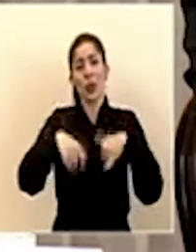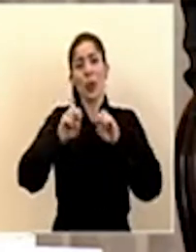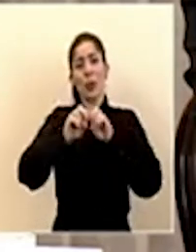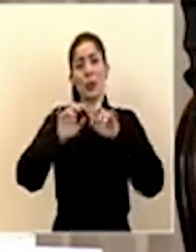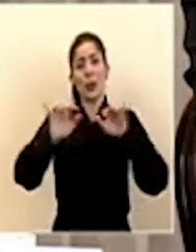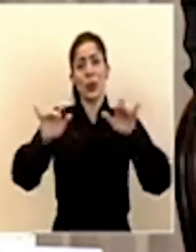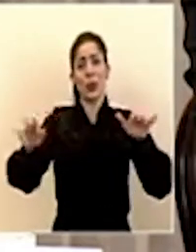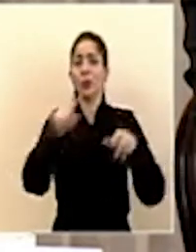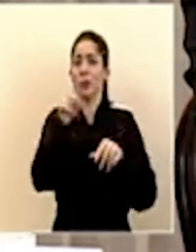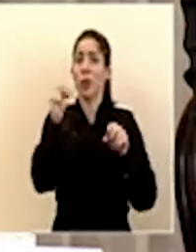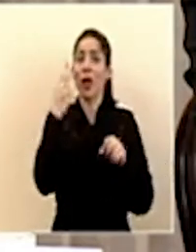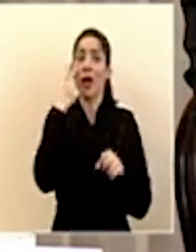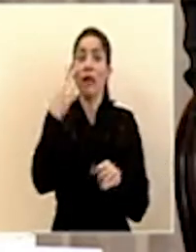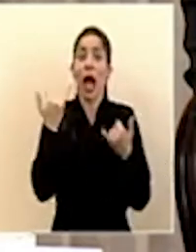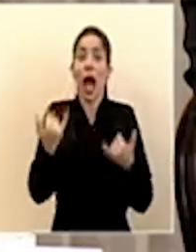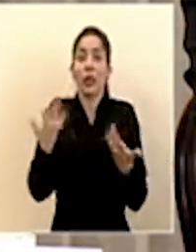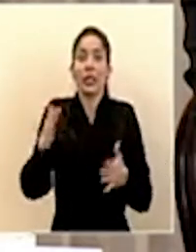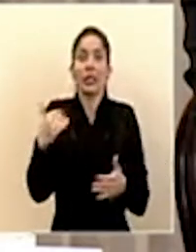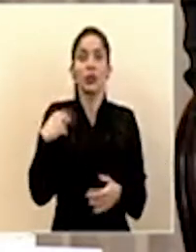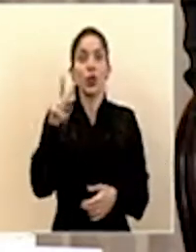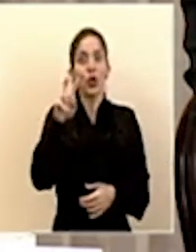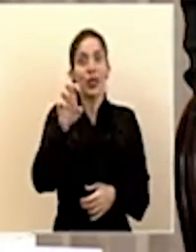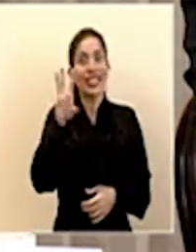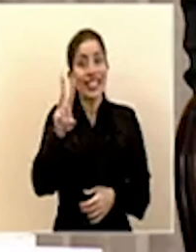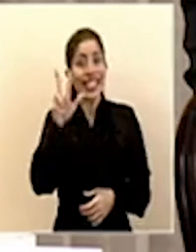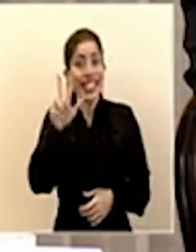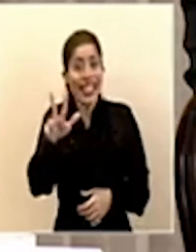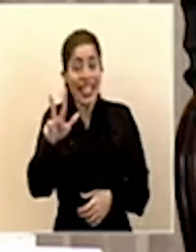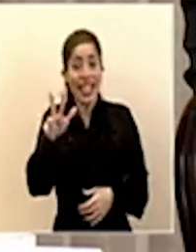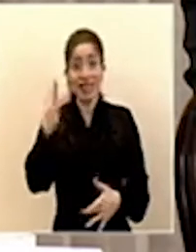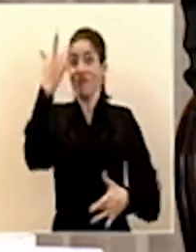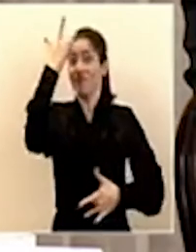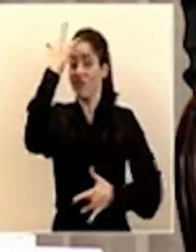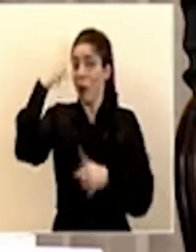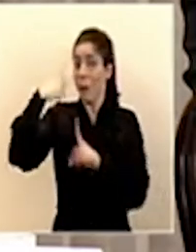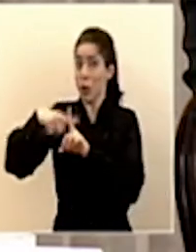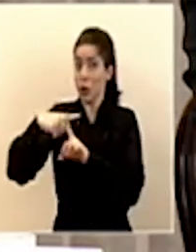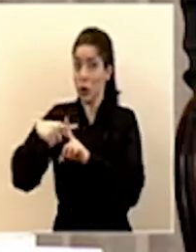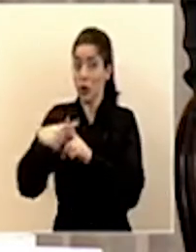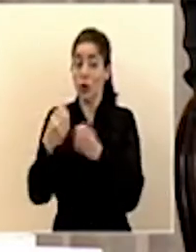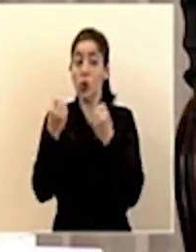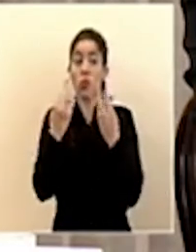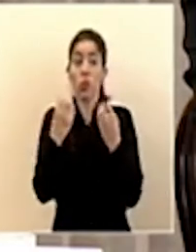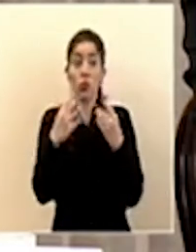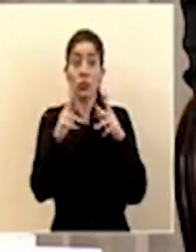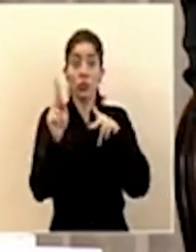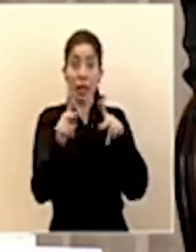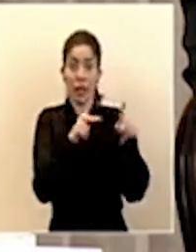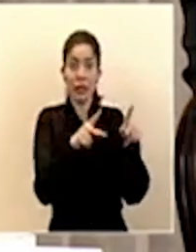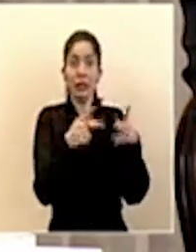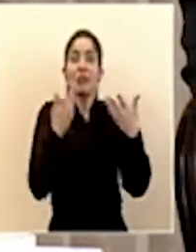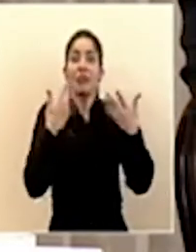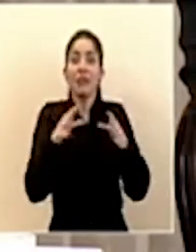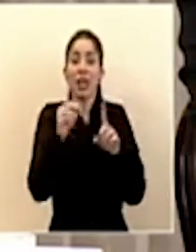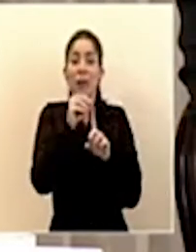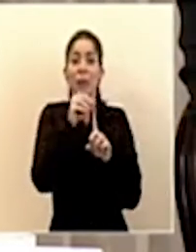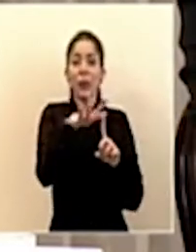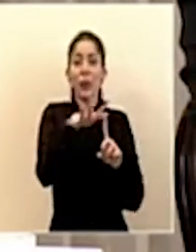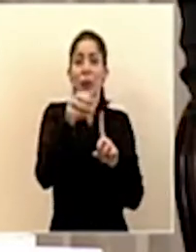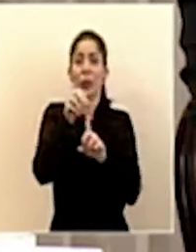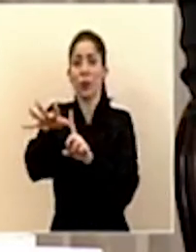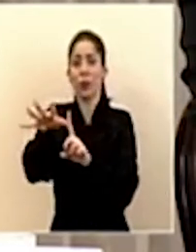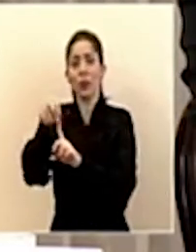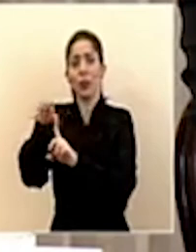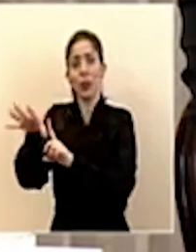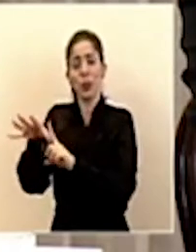vean ustedes que ya tenemos 263 casos positivos y que muchos de ellos ya han transmitido la enfermedad a